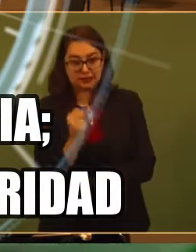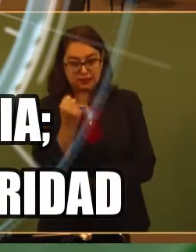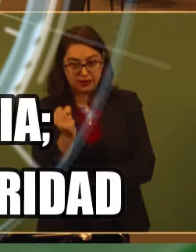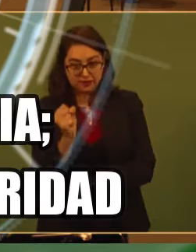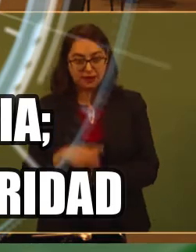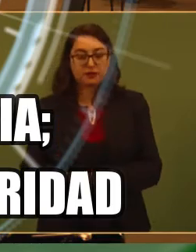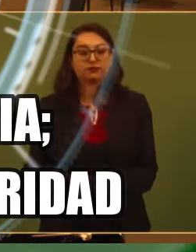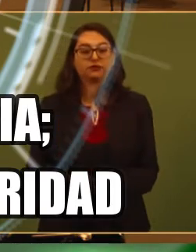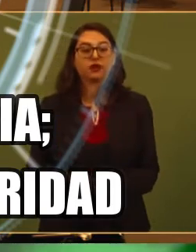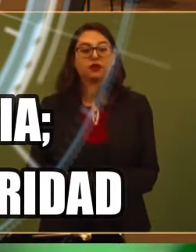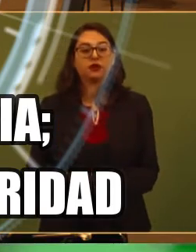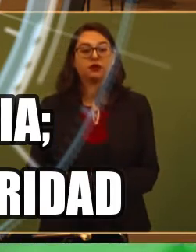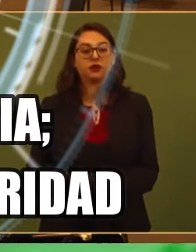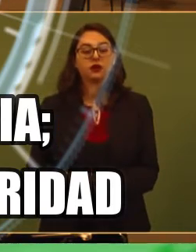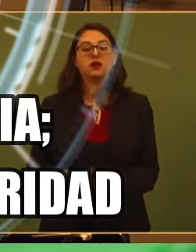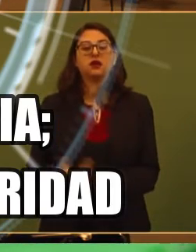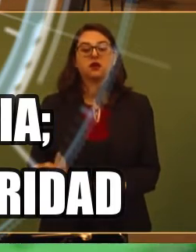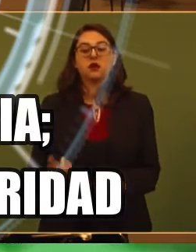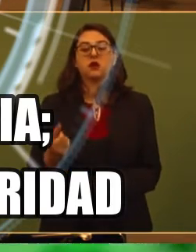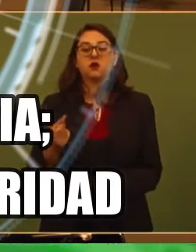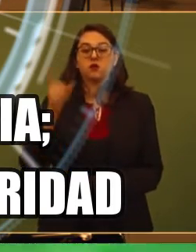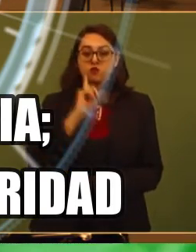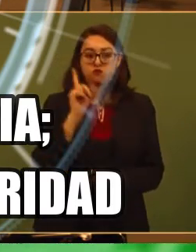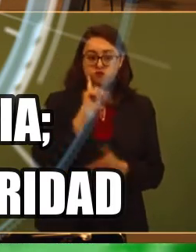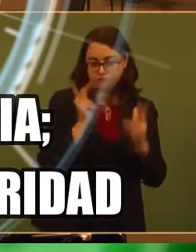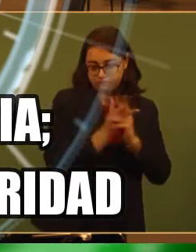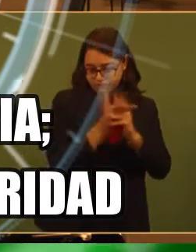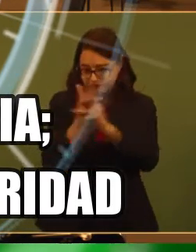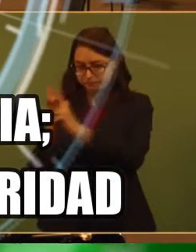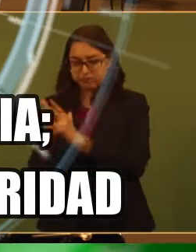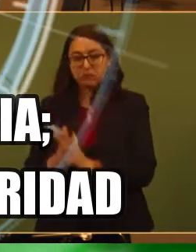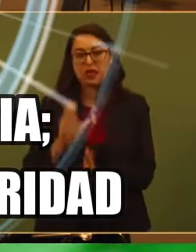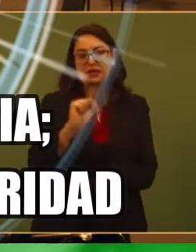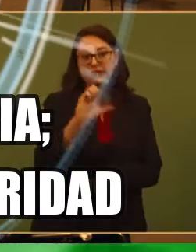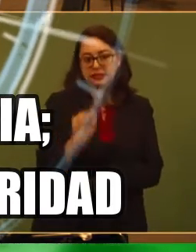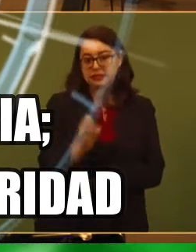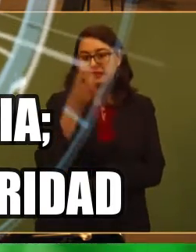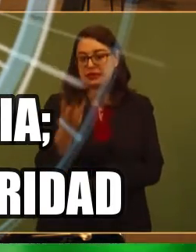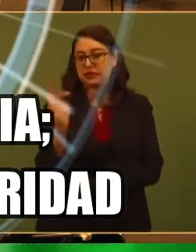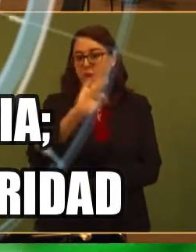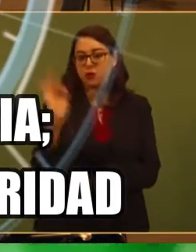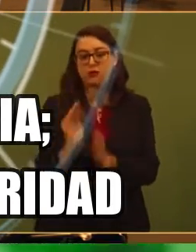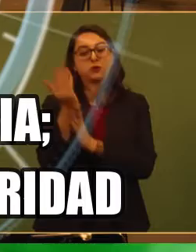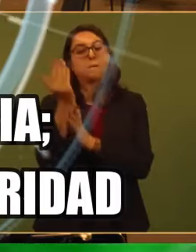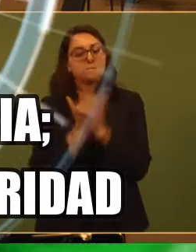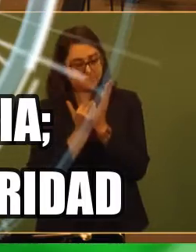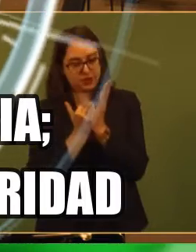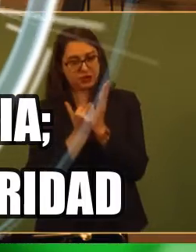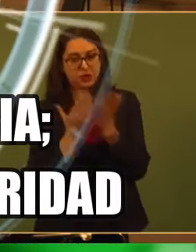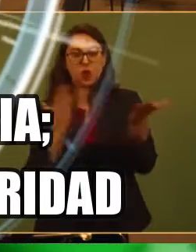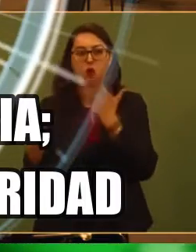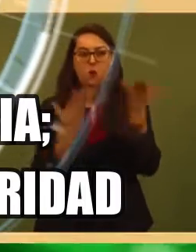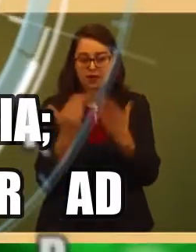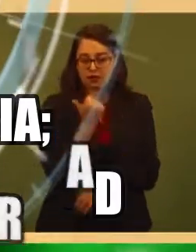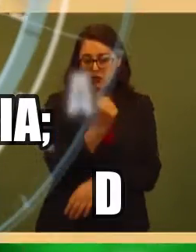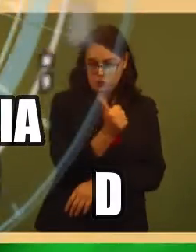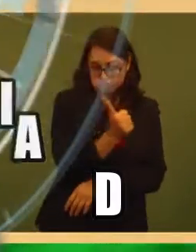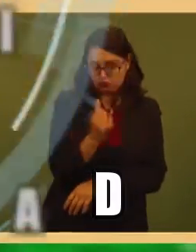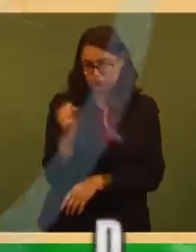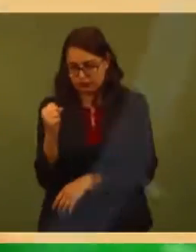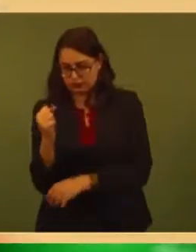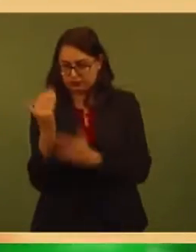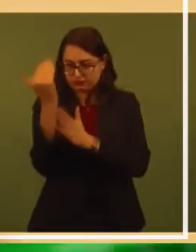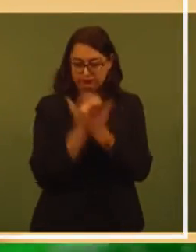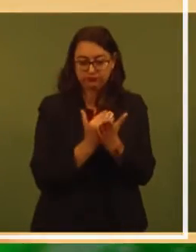disminución de 63% en los casos de feminicidio de mes a mes respecto a agosto de este año.